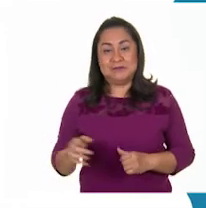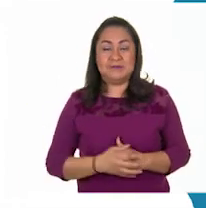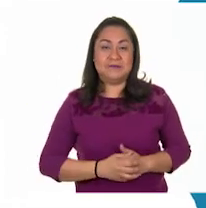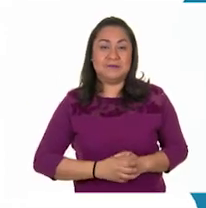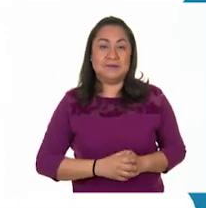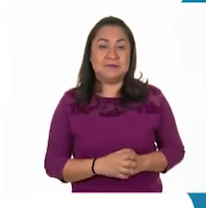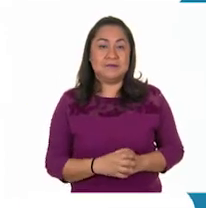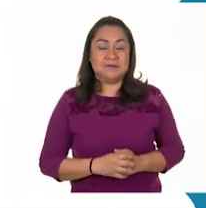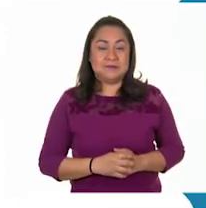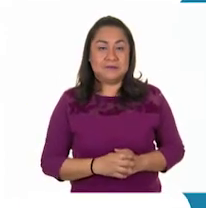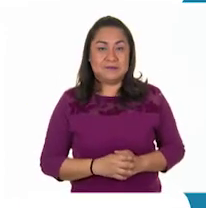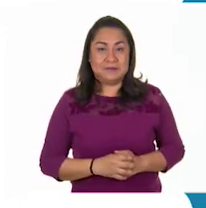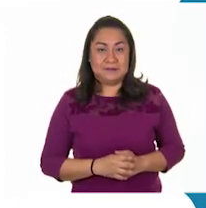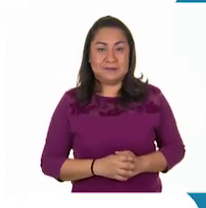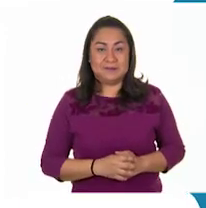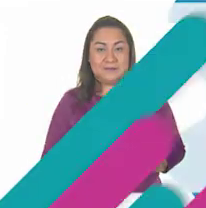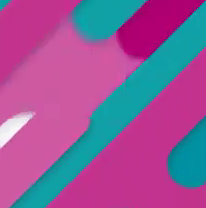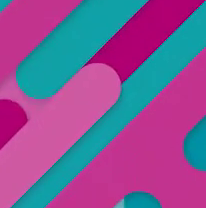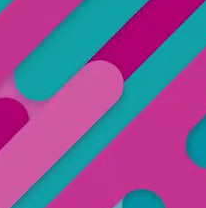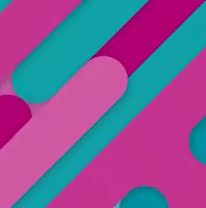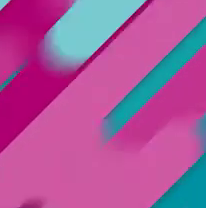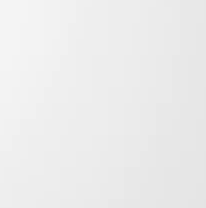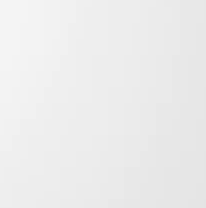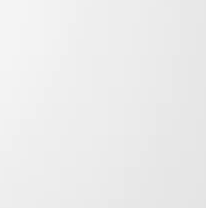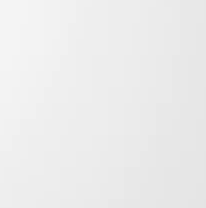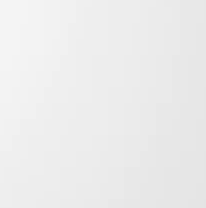Aprende.gov.mx Mx.